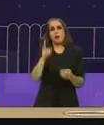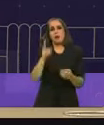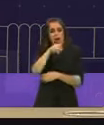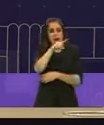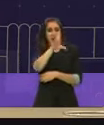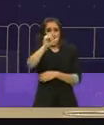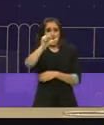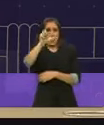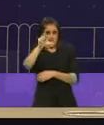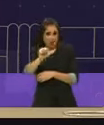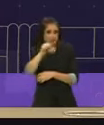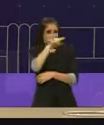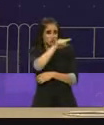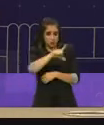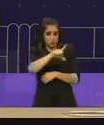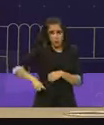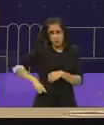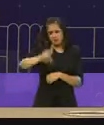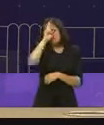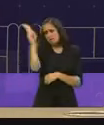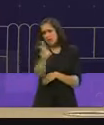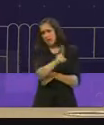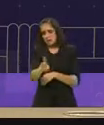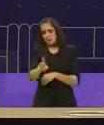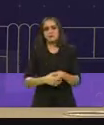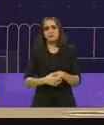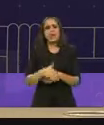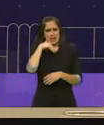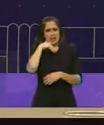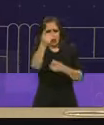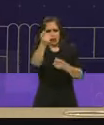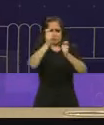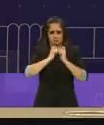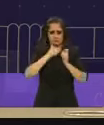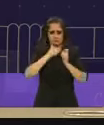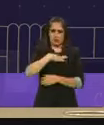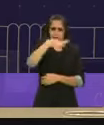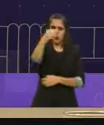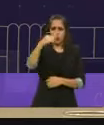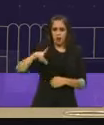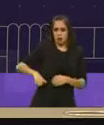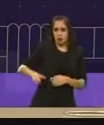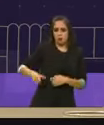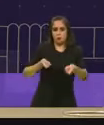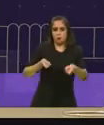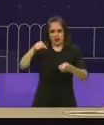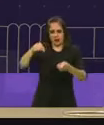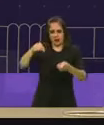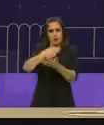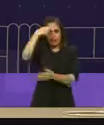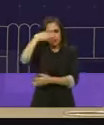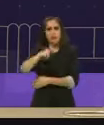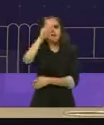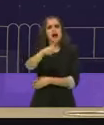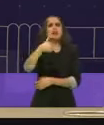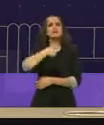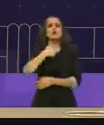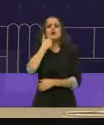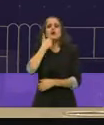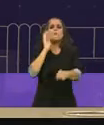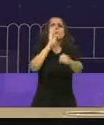gobierno en la historia. Quiero gobernar esta ciudad para que tengas la mejor calidad de vida. No importa dónde vivas.